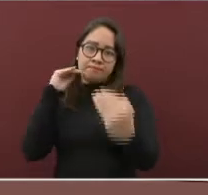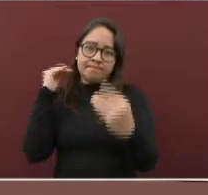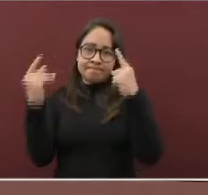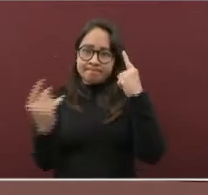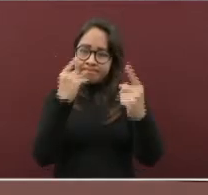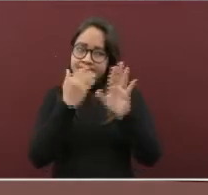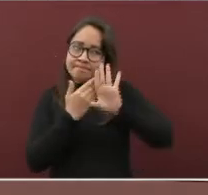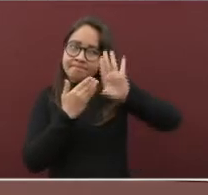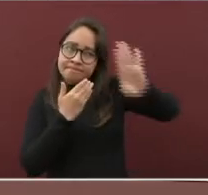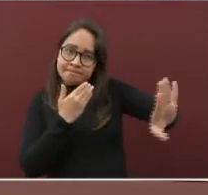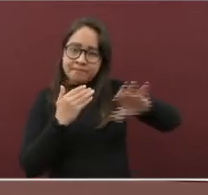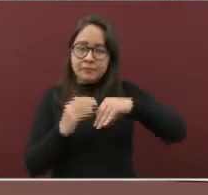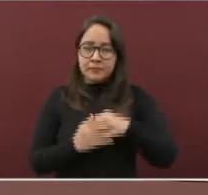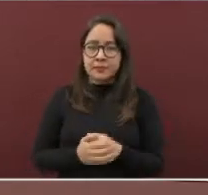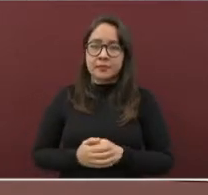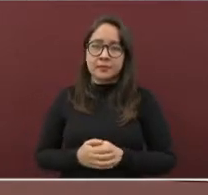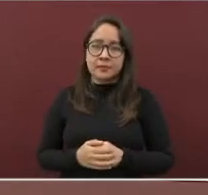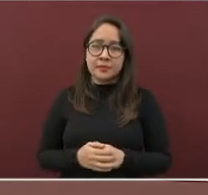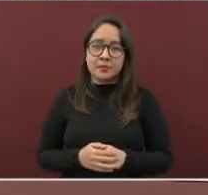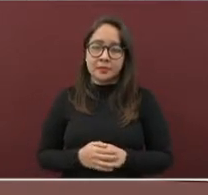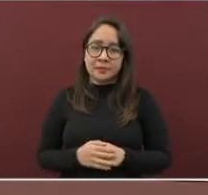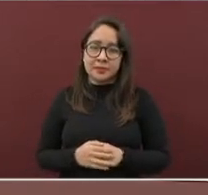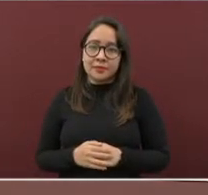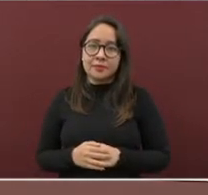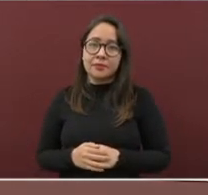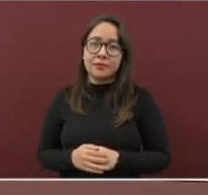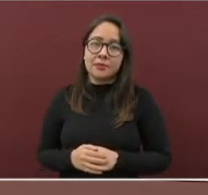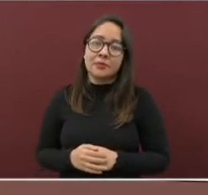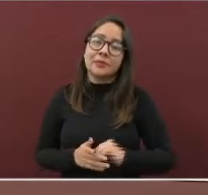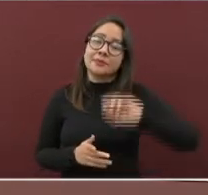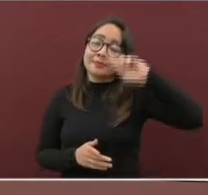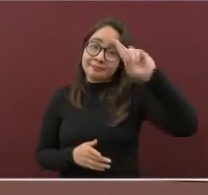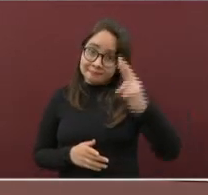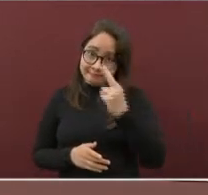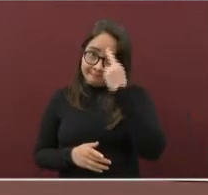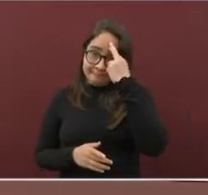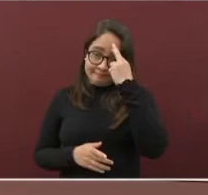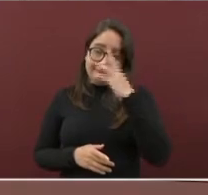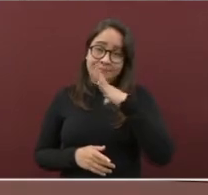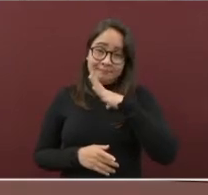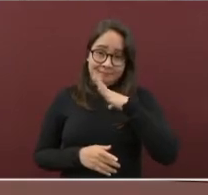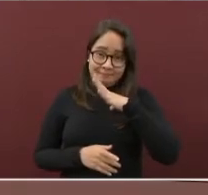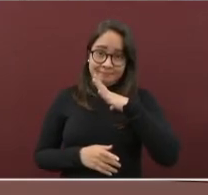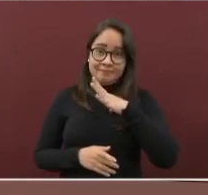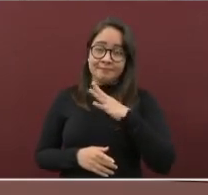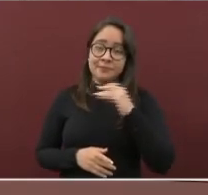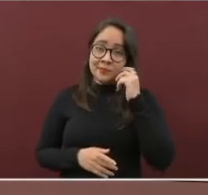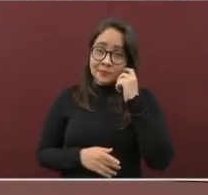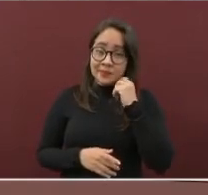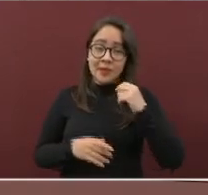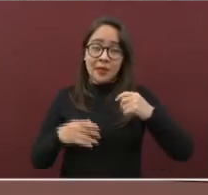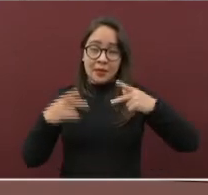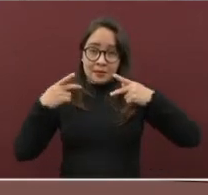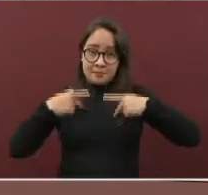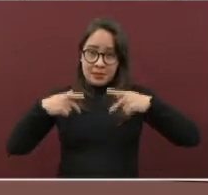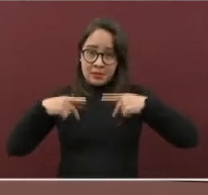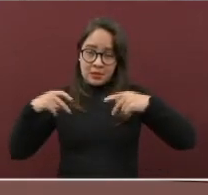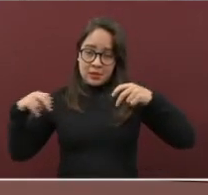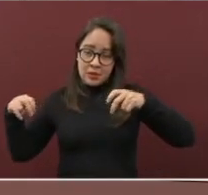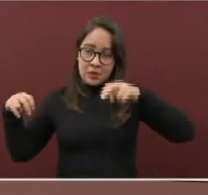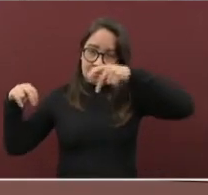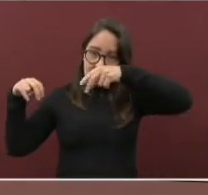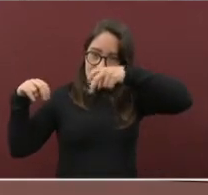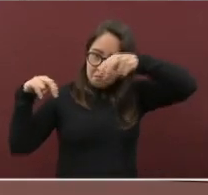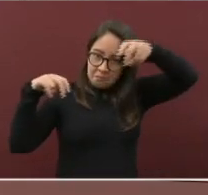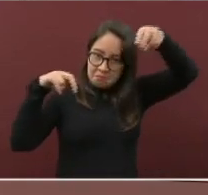demás personas. Así como procure, en las escaleras, dejar cuatro escalones de distancia,